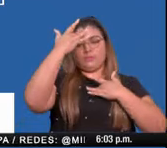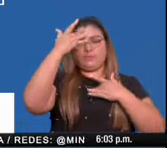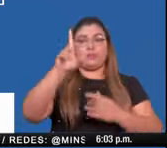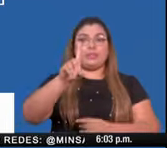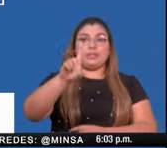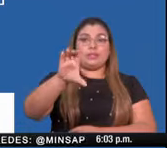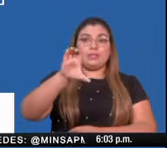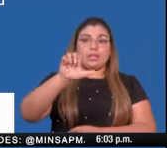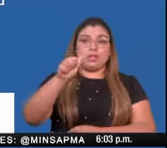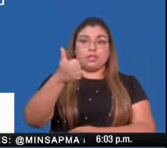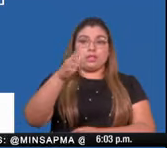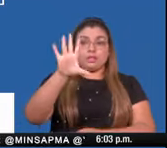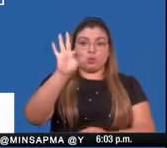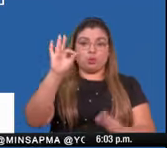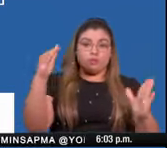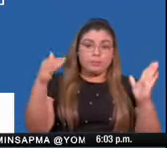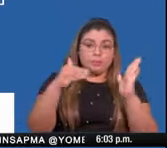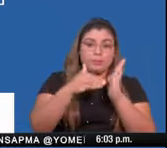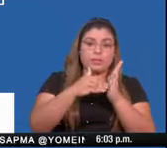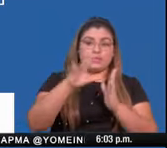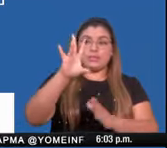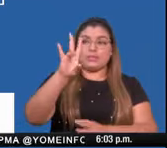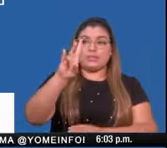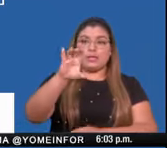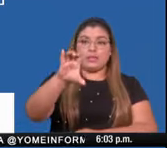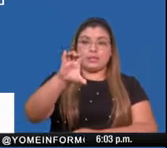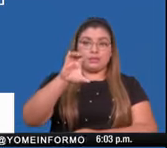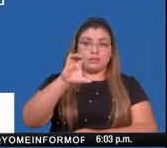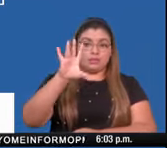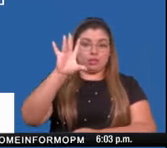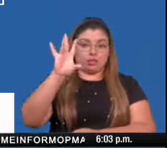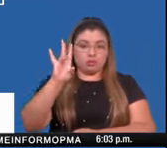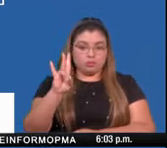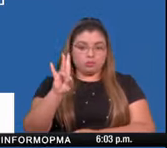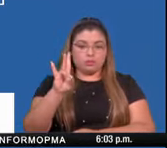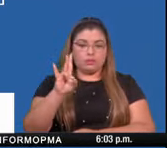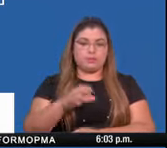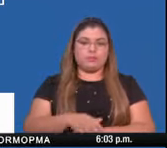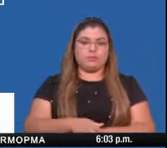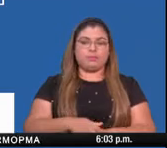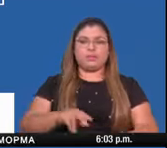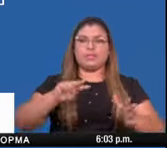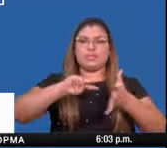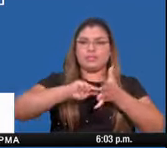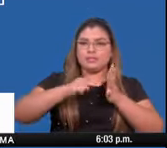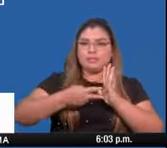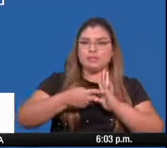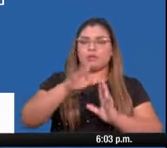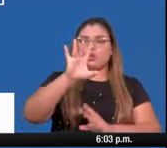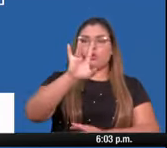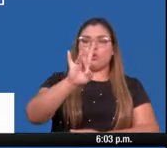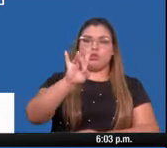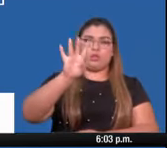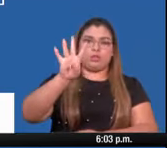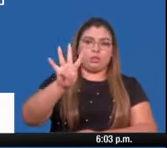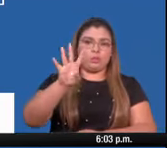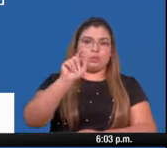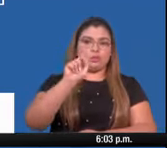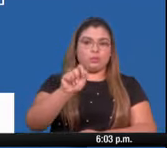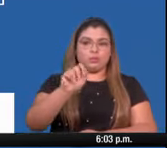119.707, lo que nos representa un 84